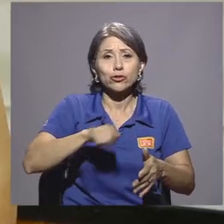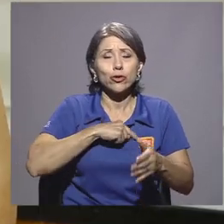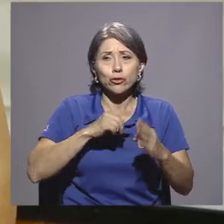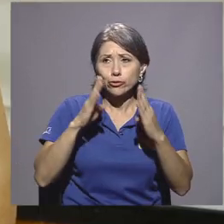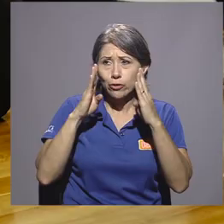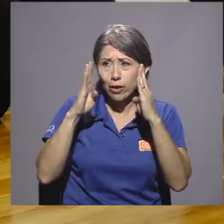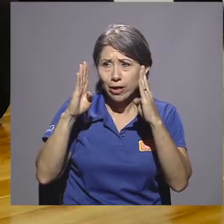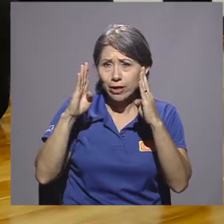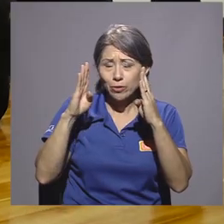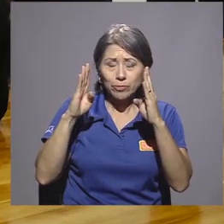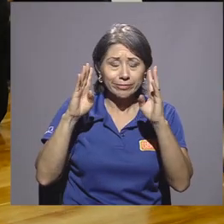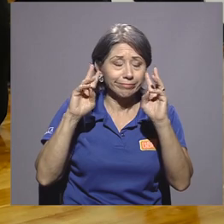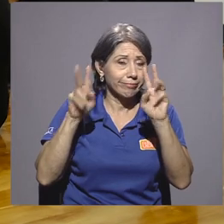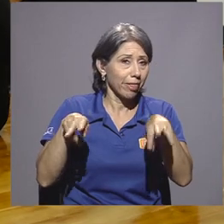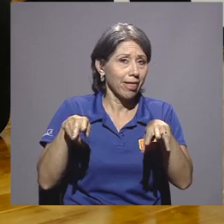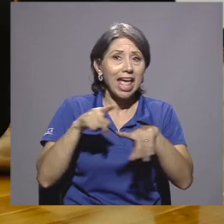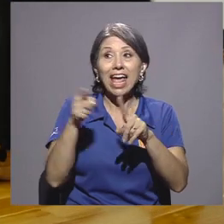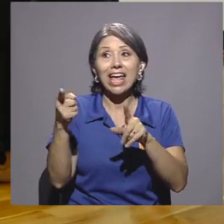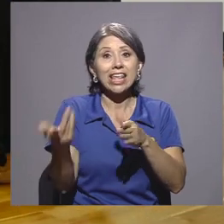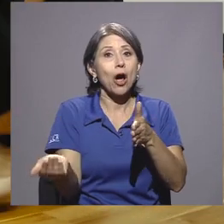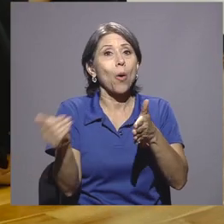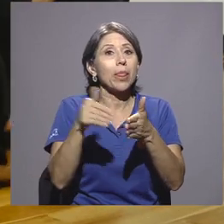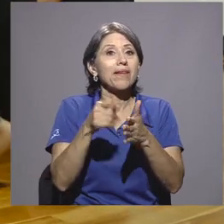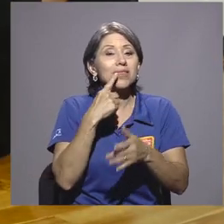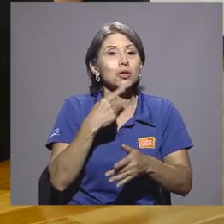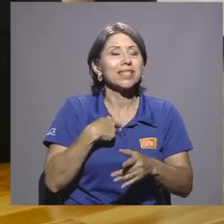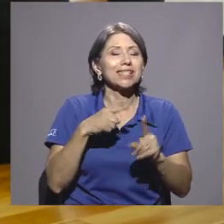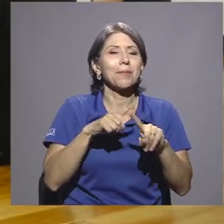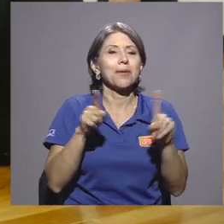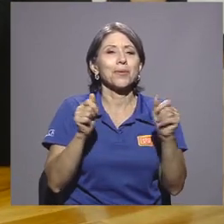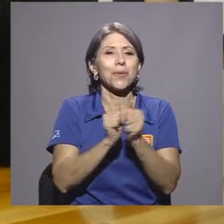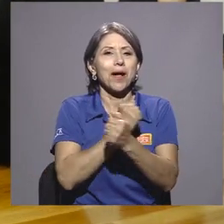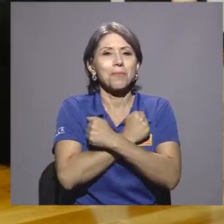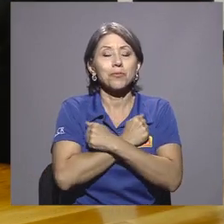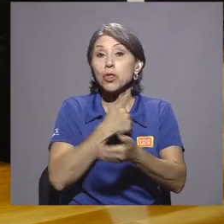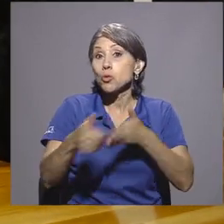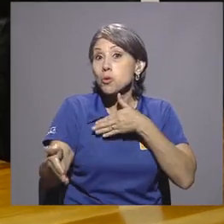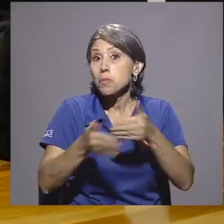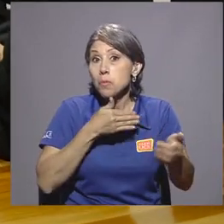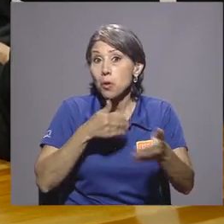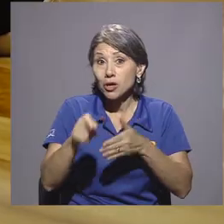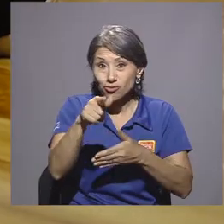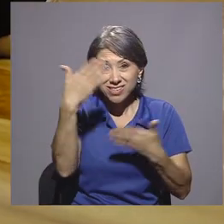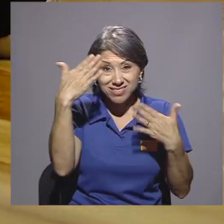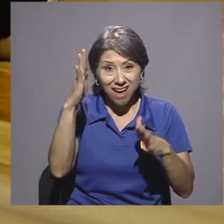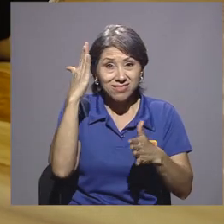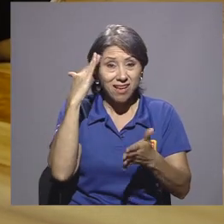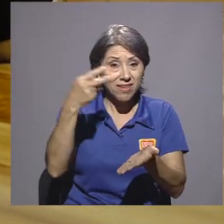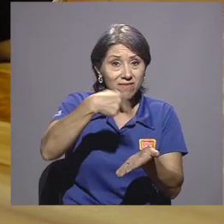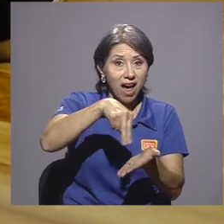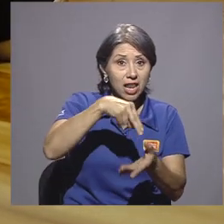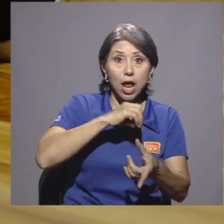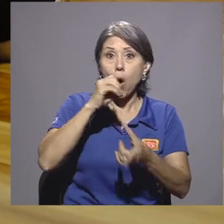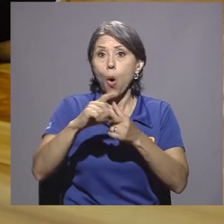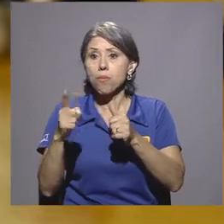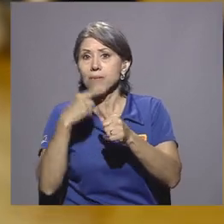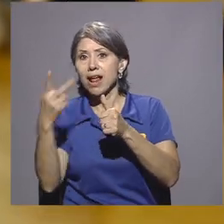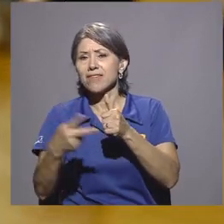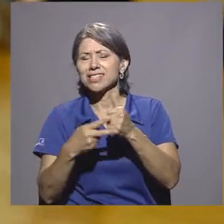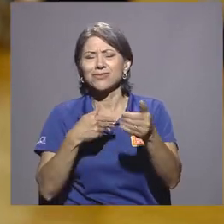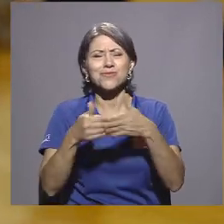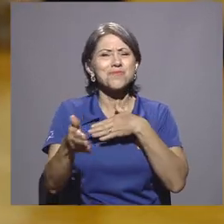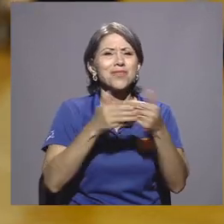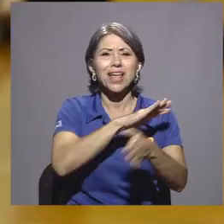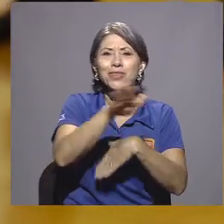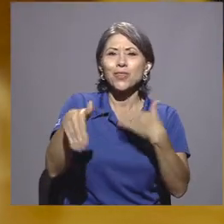ella nos vuelve a decir pero con mucho amor No importa si ya tienen conocimiento de baile o es la primera vez que se atreven a bailar, todos y todas